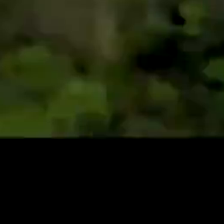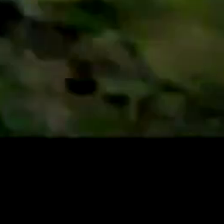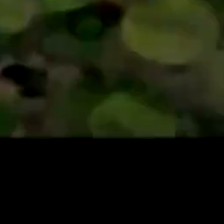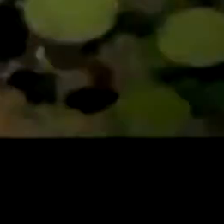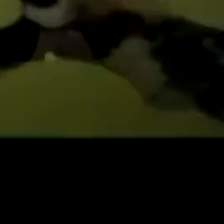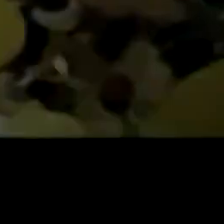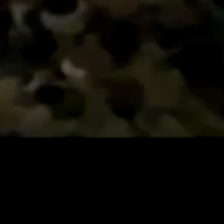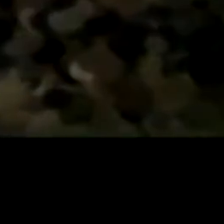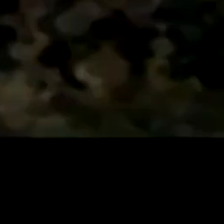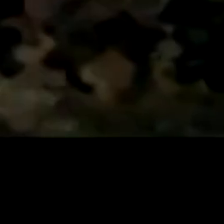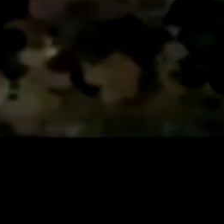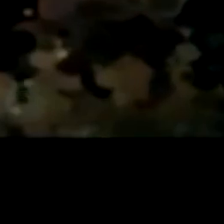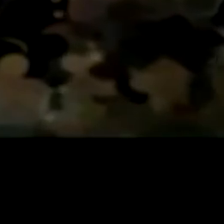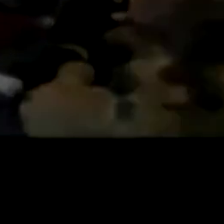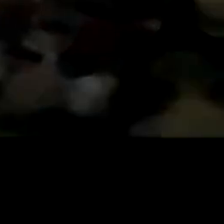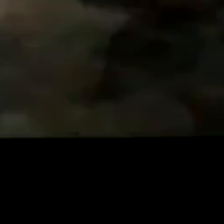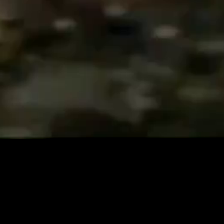Interalmería Televisión